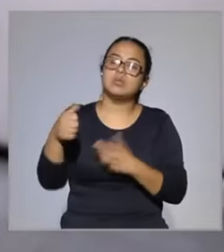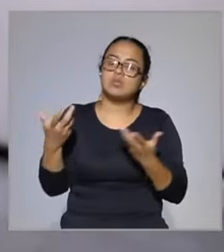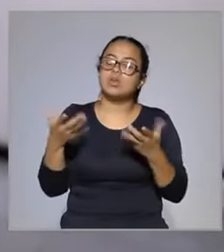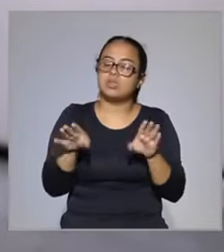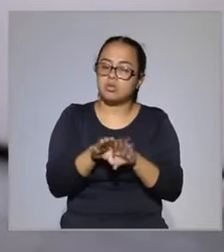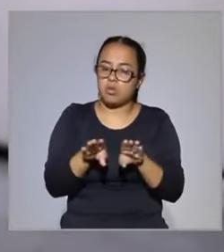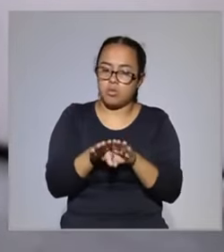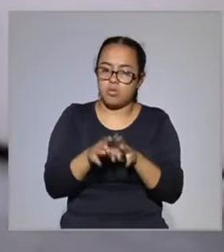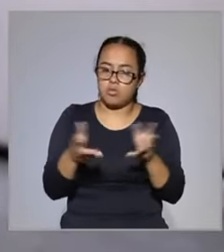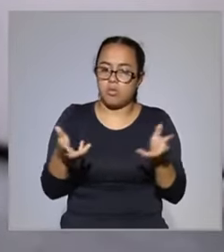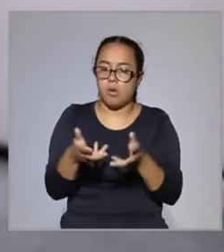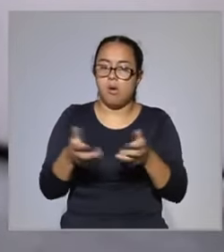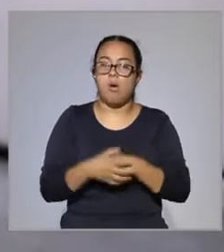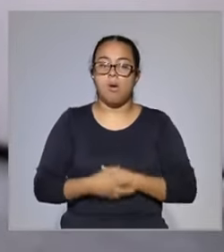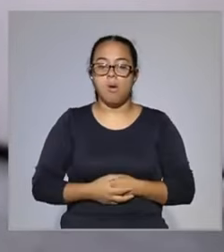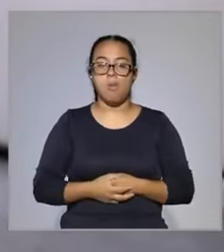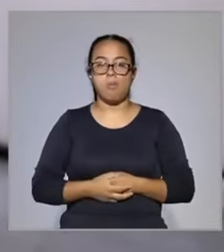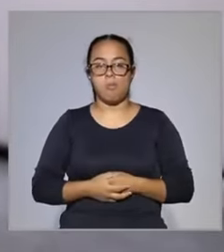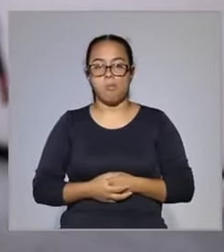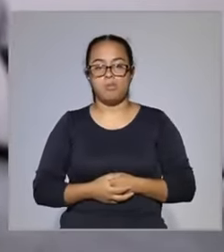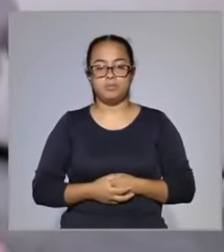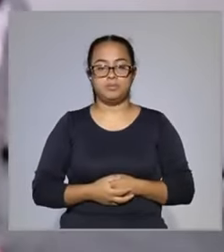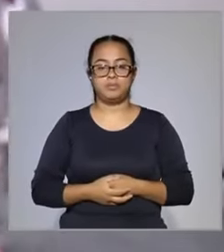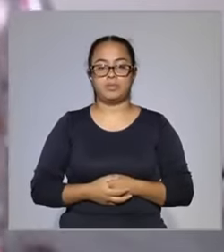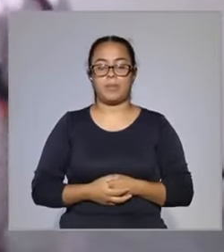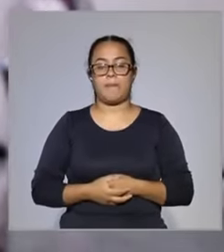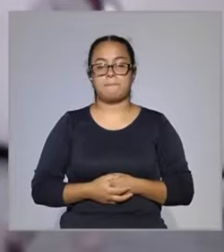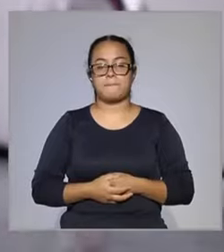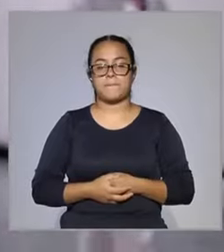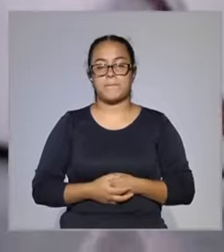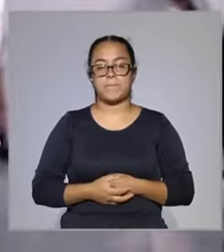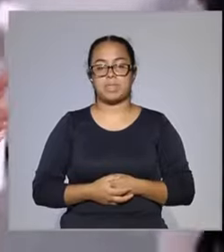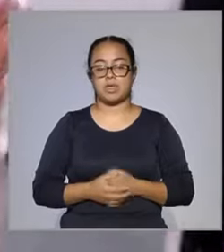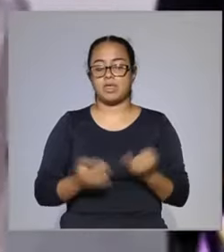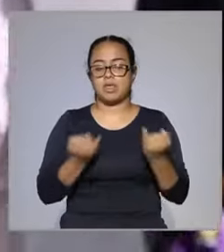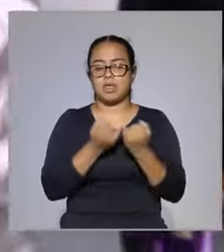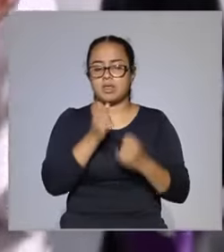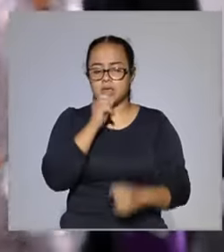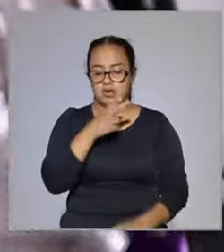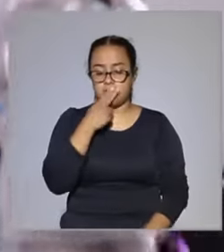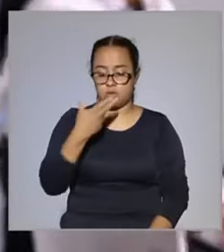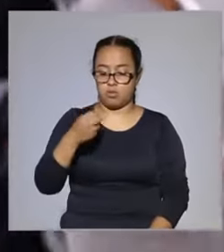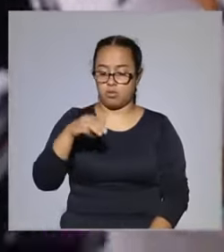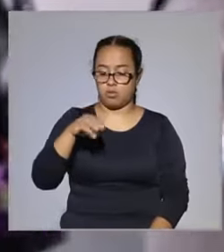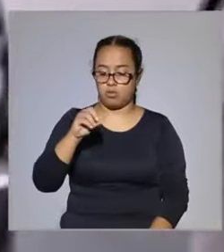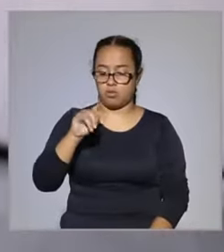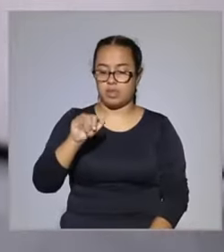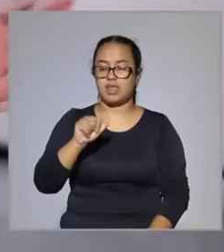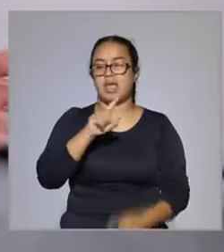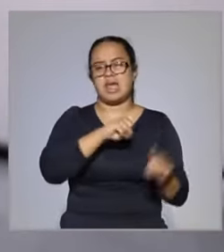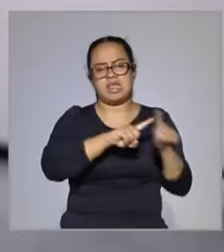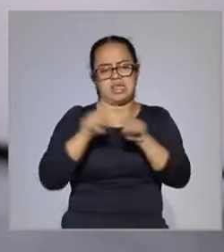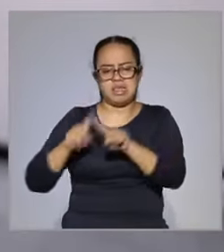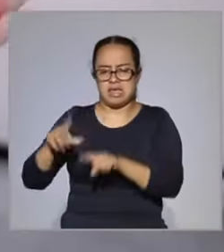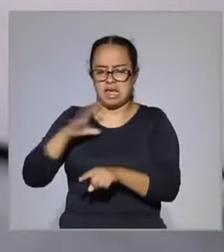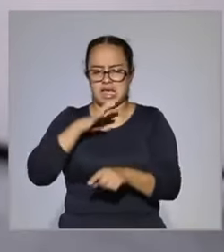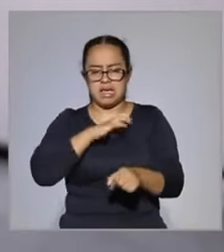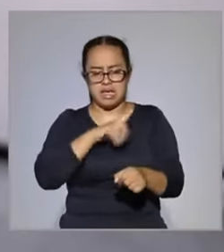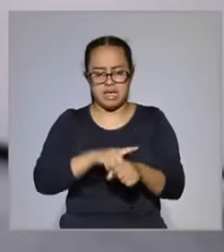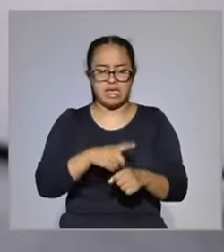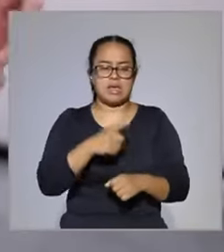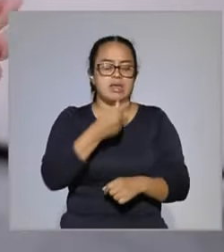prescripción de los medicamentos. Y el uso de la homeopatía en diversas especialidades, pediatría,